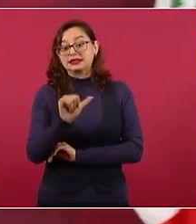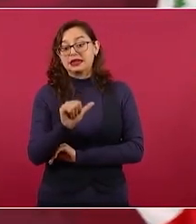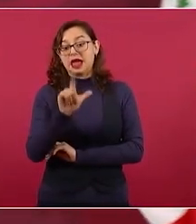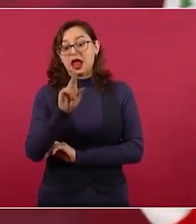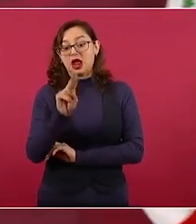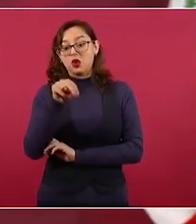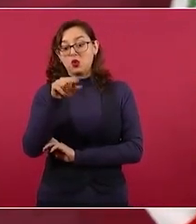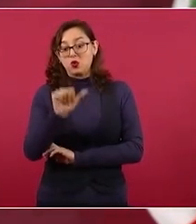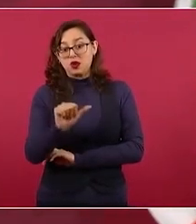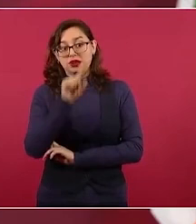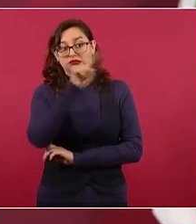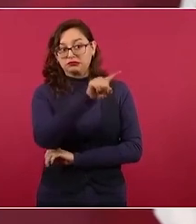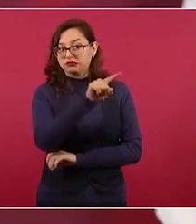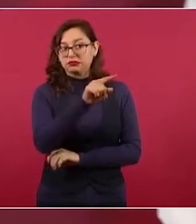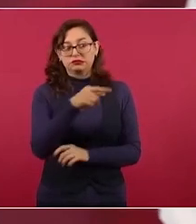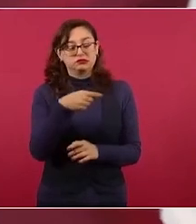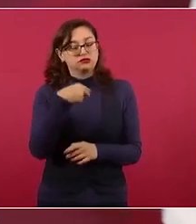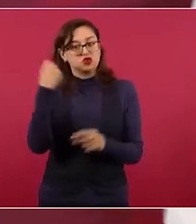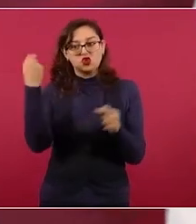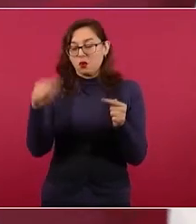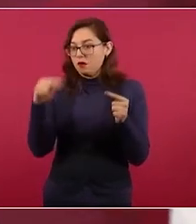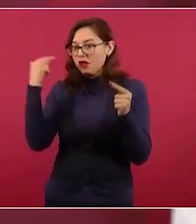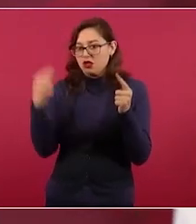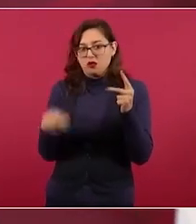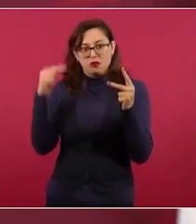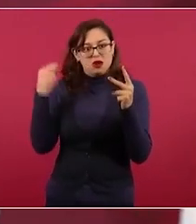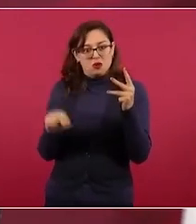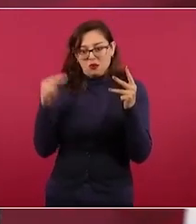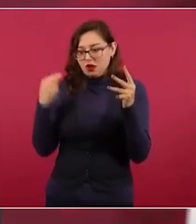a mucha gente a muchas personas